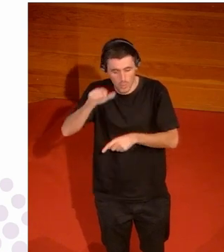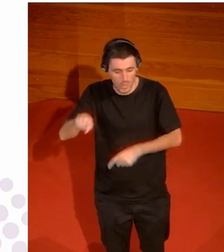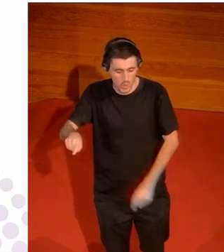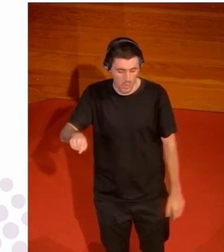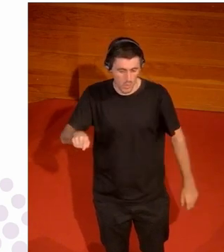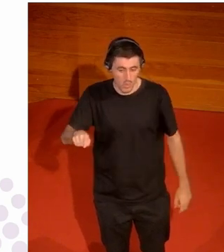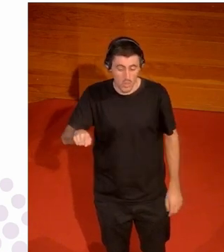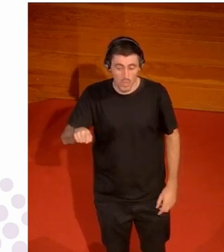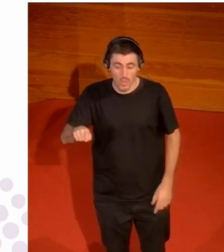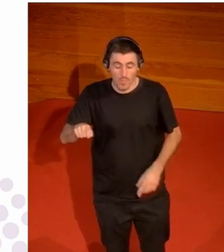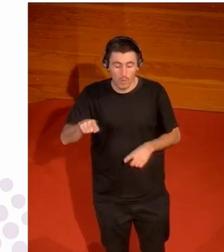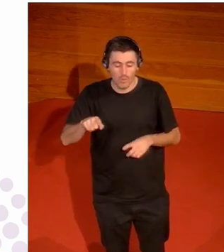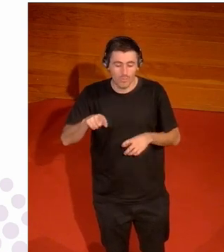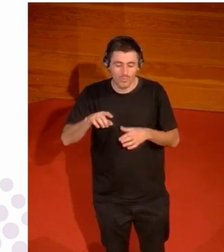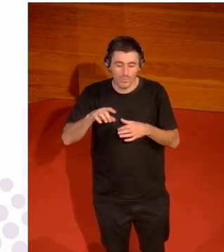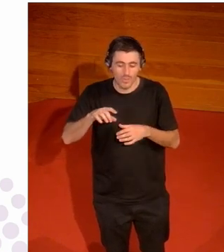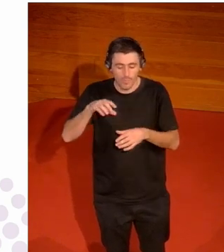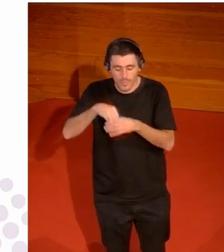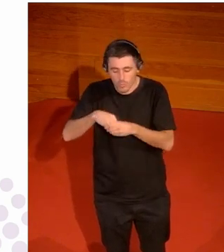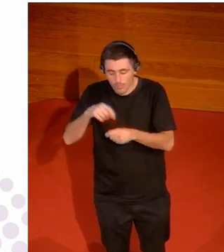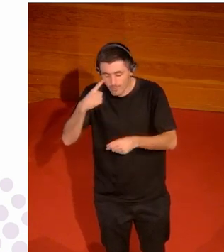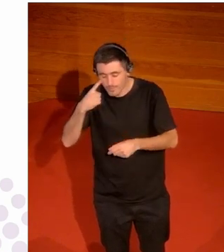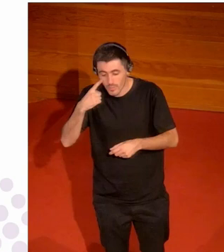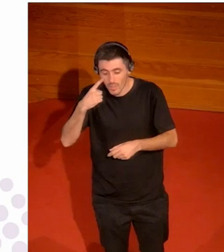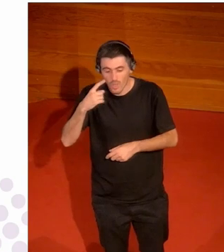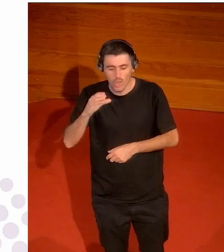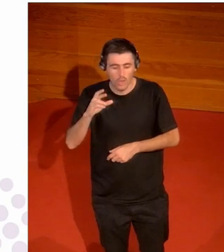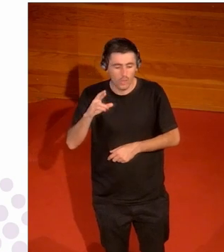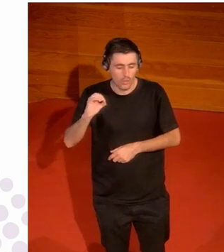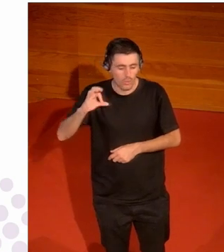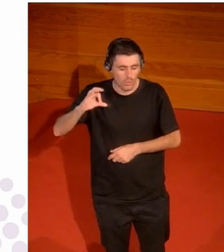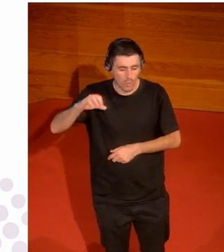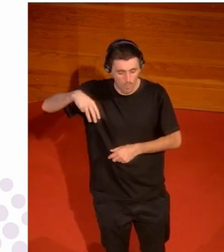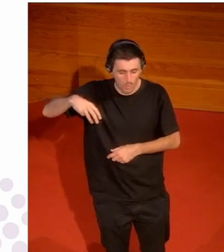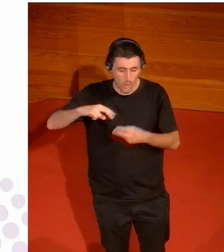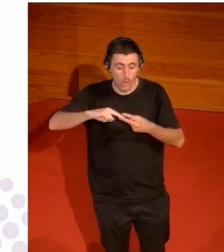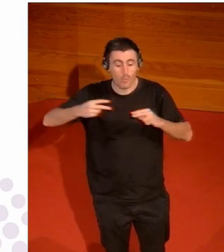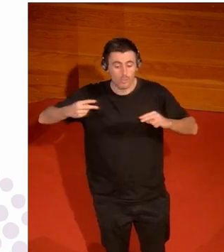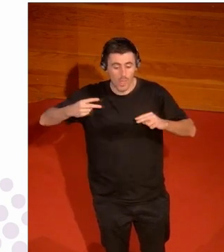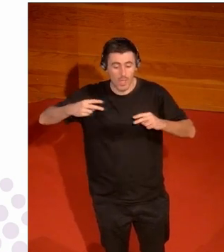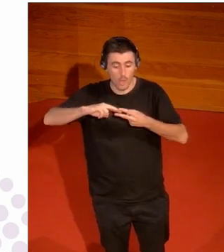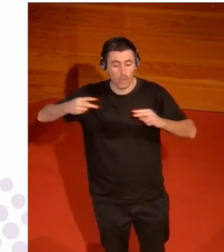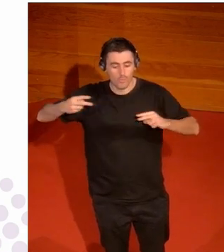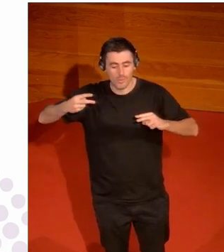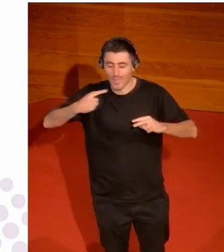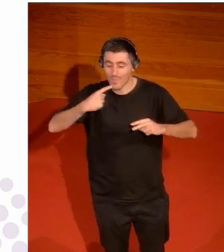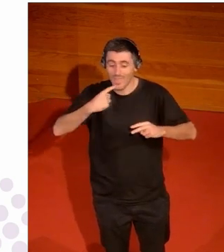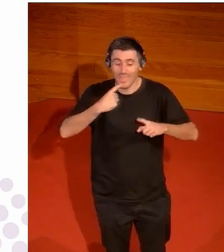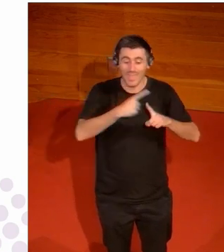y su parte cromosómica dice que son X y y esto le pasa también pues